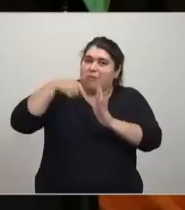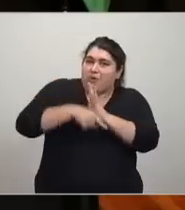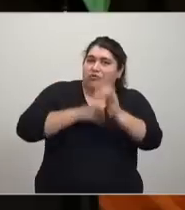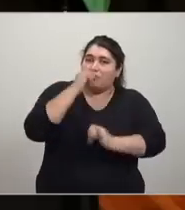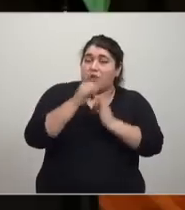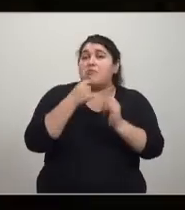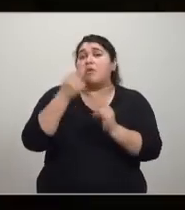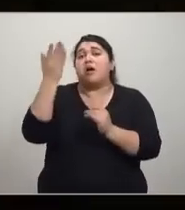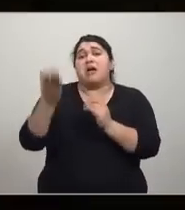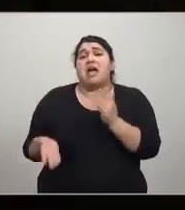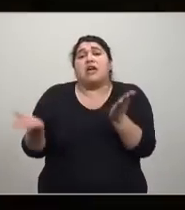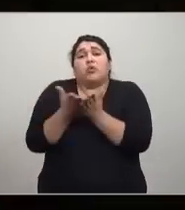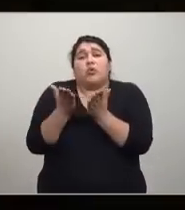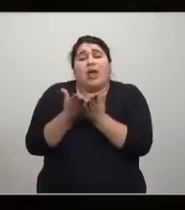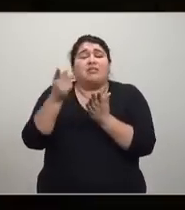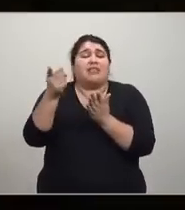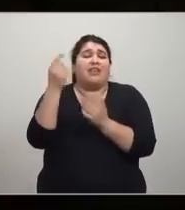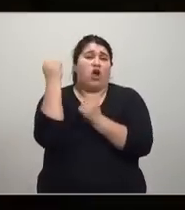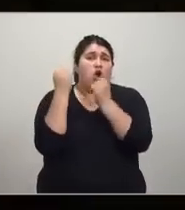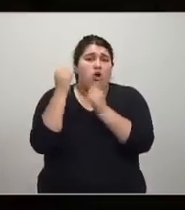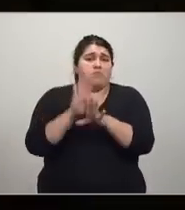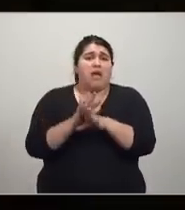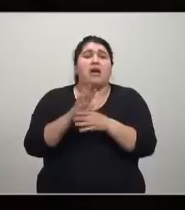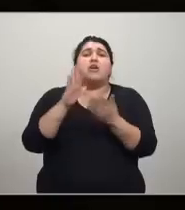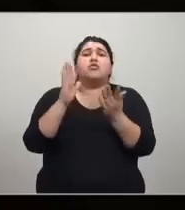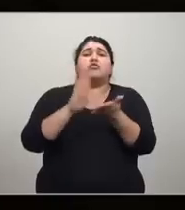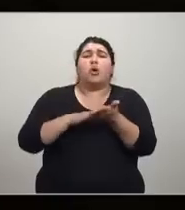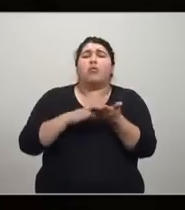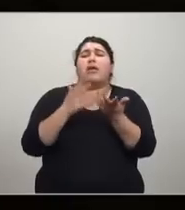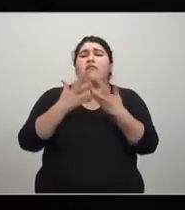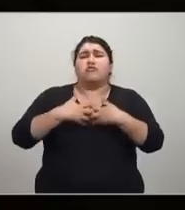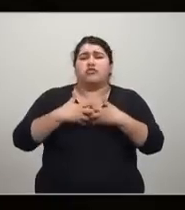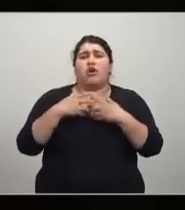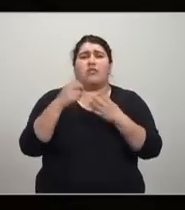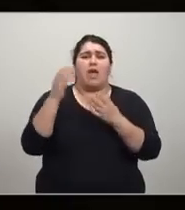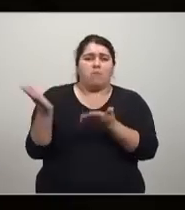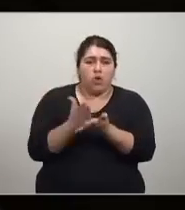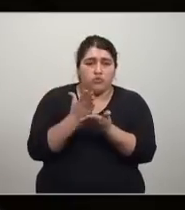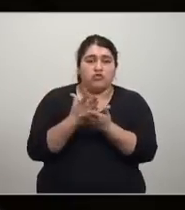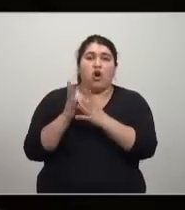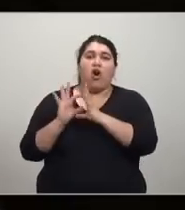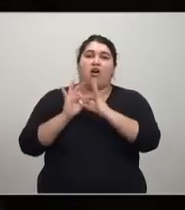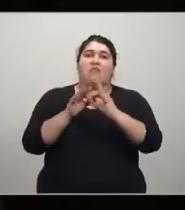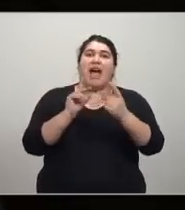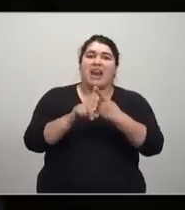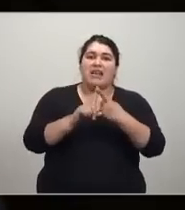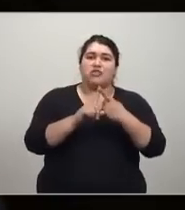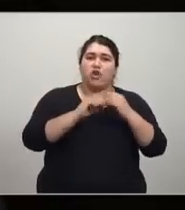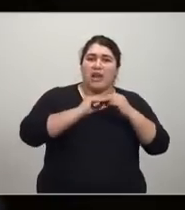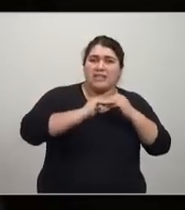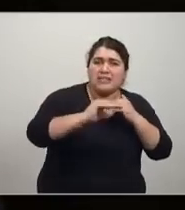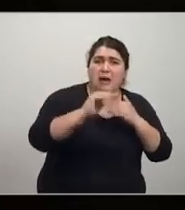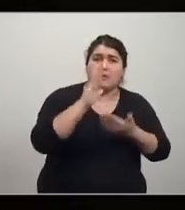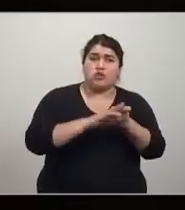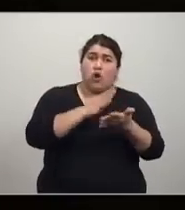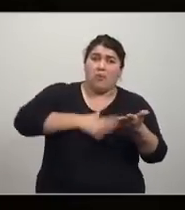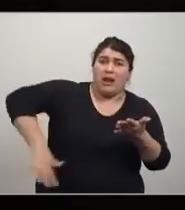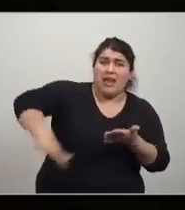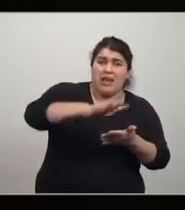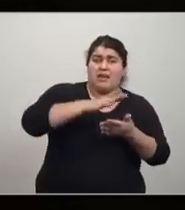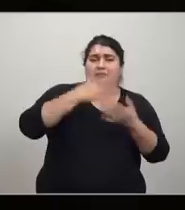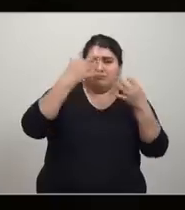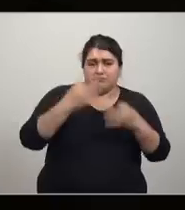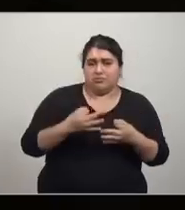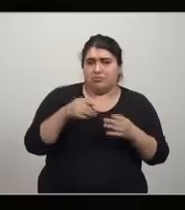de economía, por ejemplo, no existe tal cosa como función de producción, que está agregada, que establece una relación estable a nivel macro entre